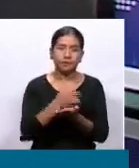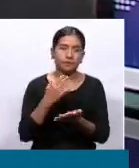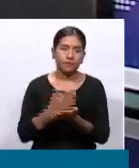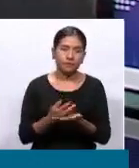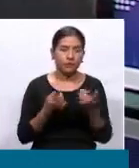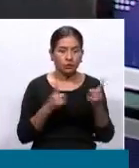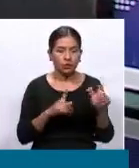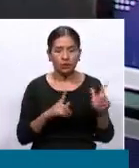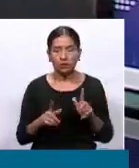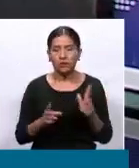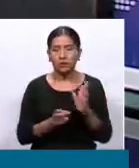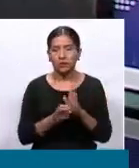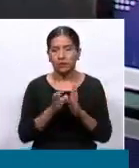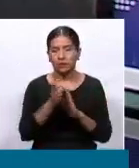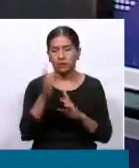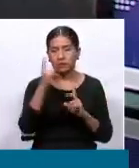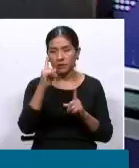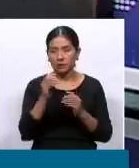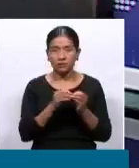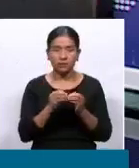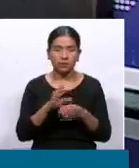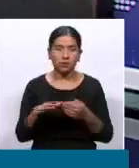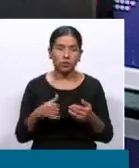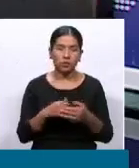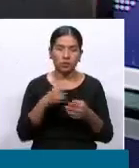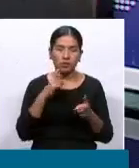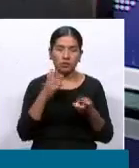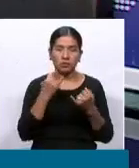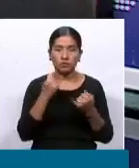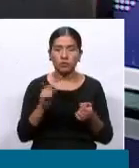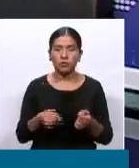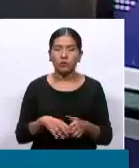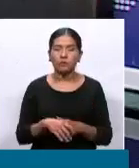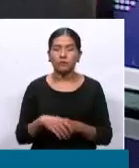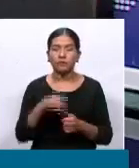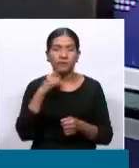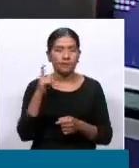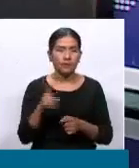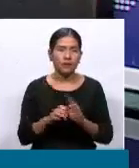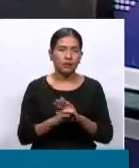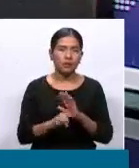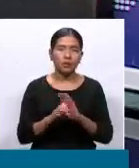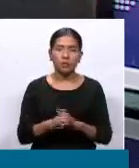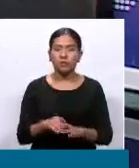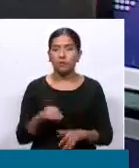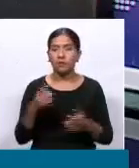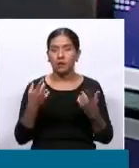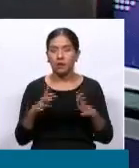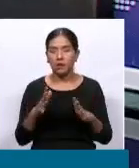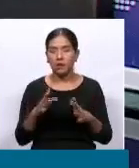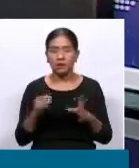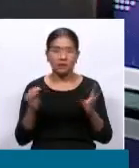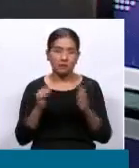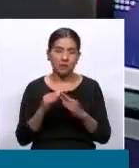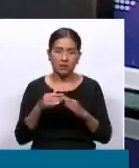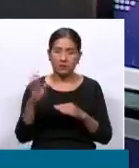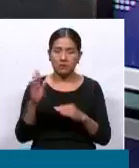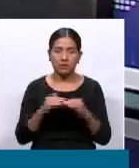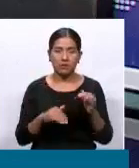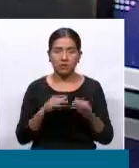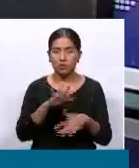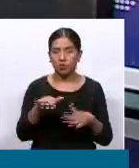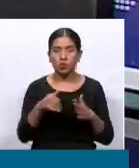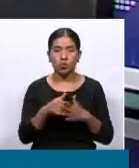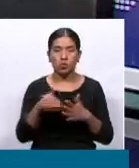del censo de ingresos que tienen que recibir las regiones. Si al momento, más o menos, Santa Cruz está